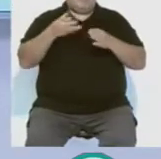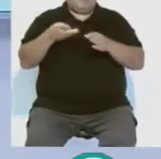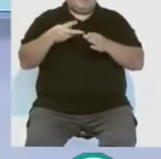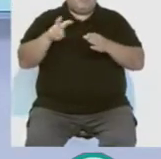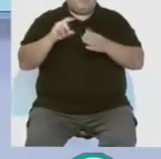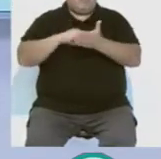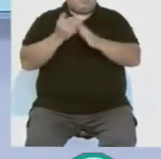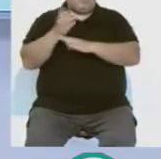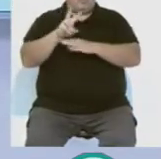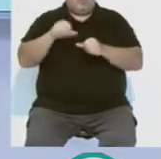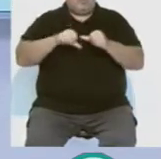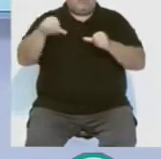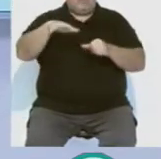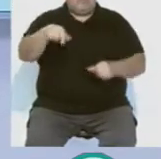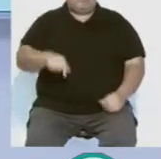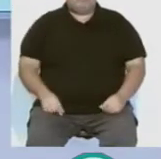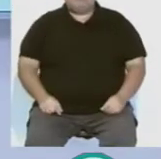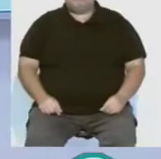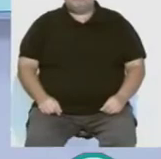ante el público. Y es el lugar emblemático.